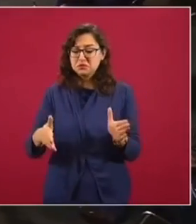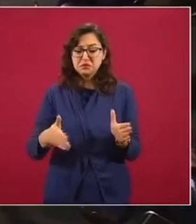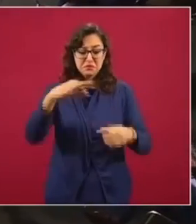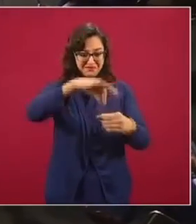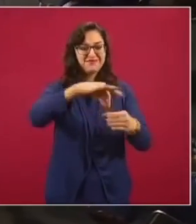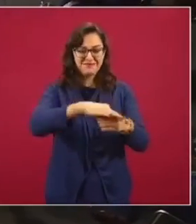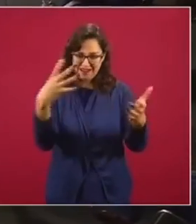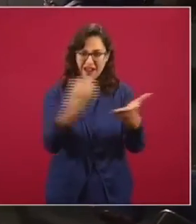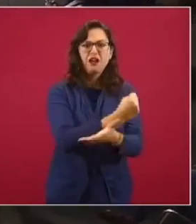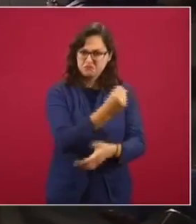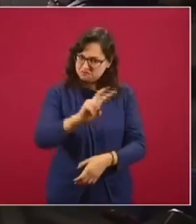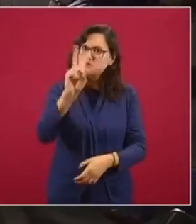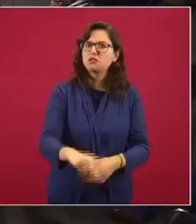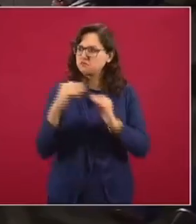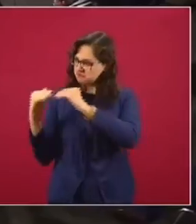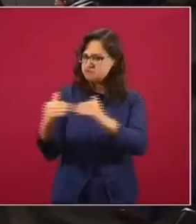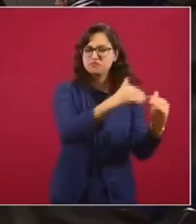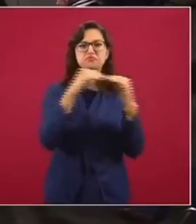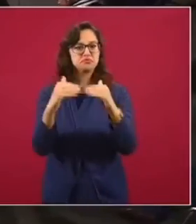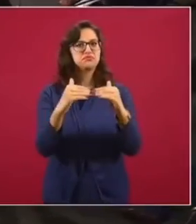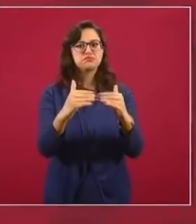el que llegó con la bandera del cambio democrático,